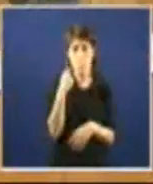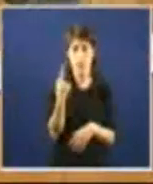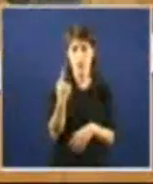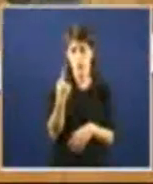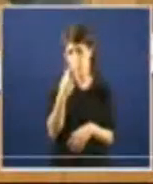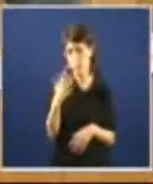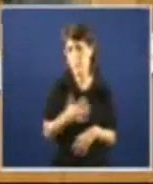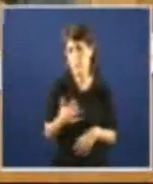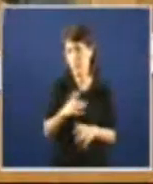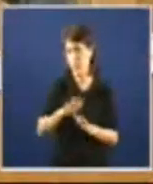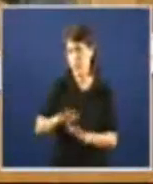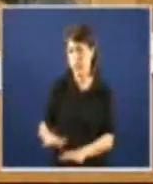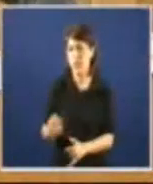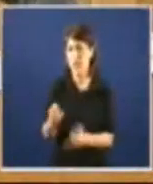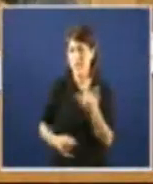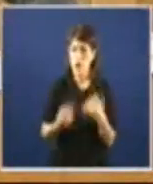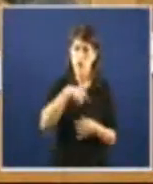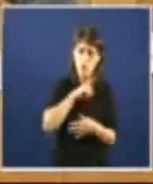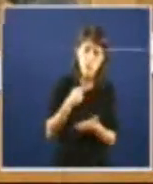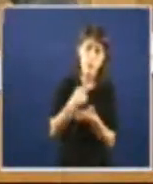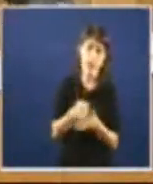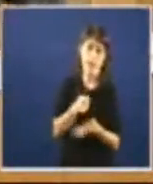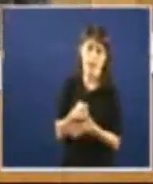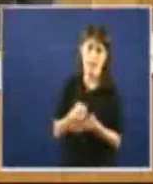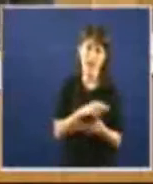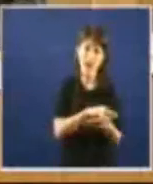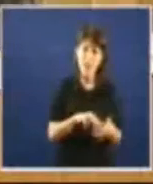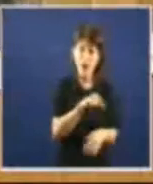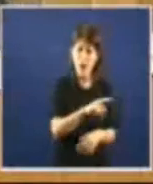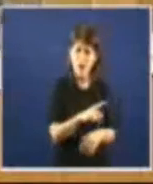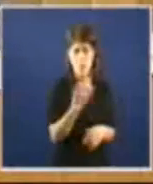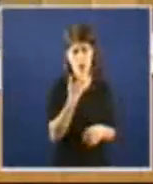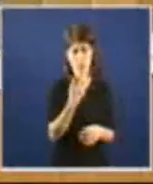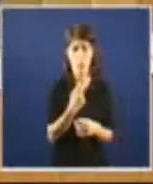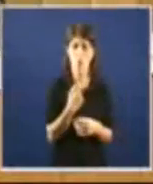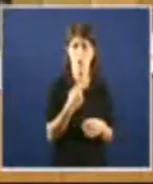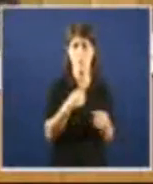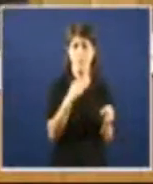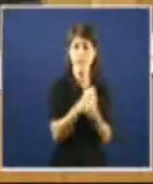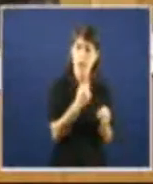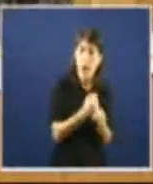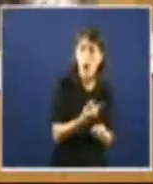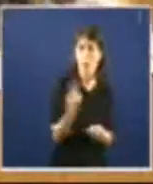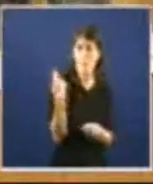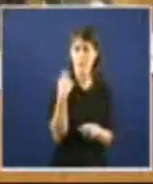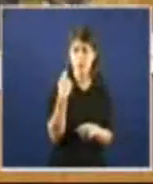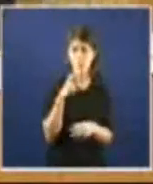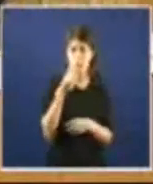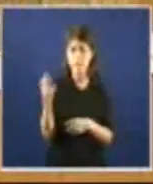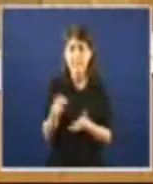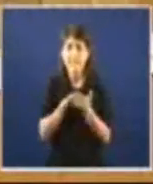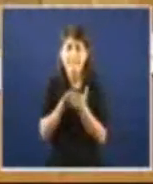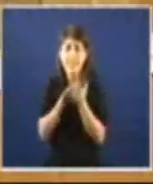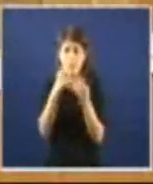que estamos a pagar todos en Galicia a destrucción de emprego de moca de salarios pensión e prestación de servicios públicos